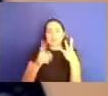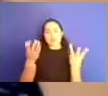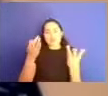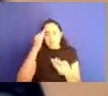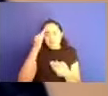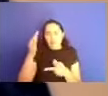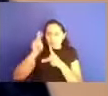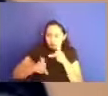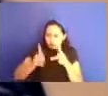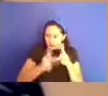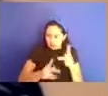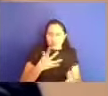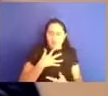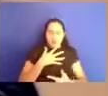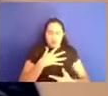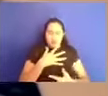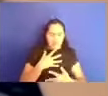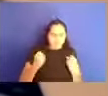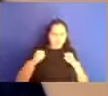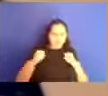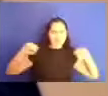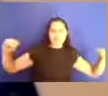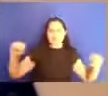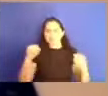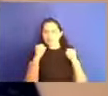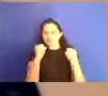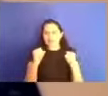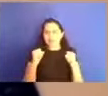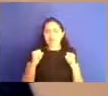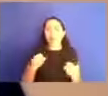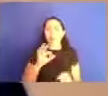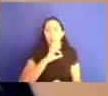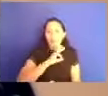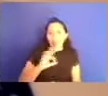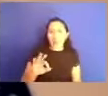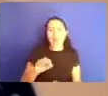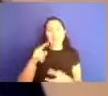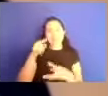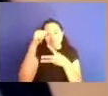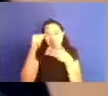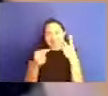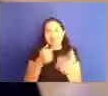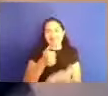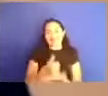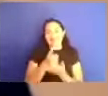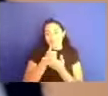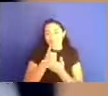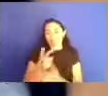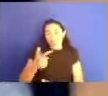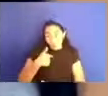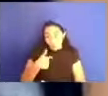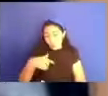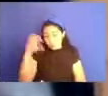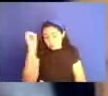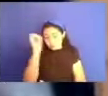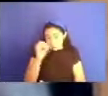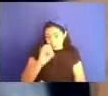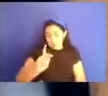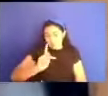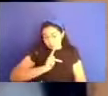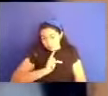respiración, de estiramiento. Entonces, uno de los elementos importantes es eso. Creo y considero, no sé si ustedes